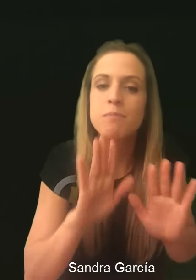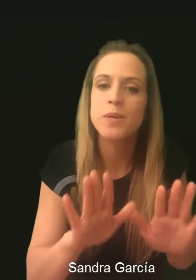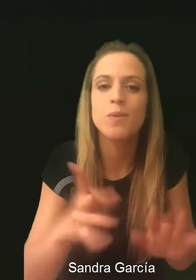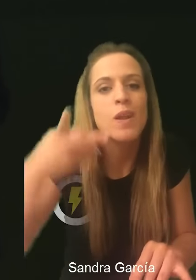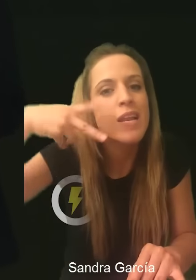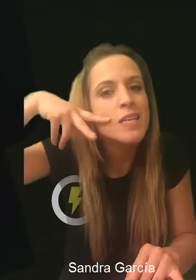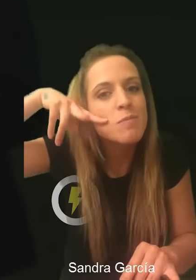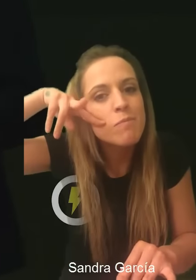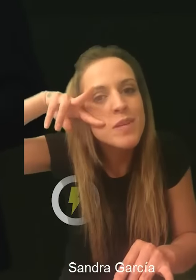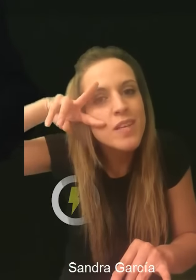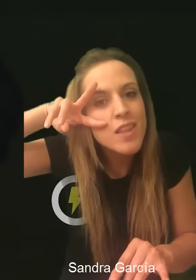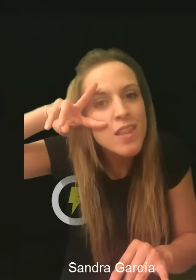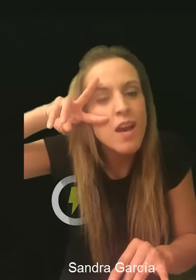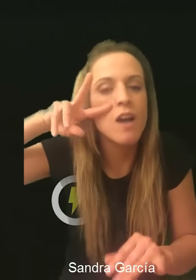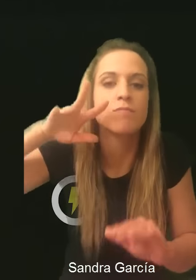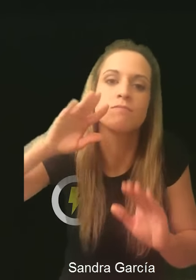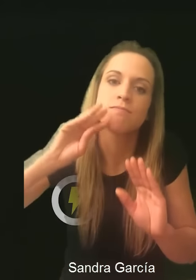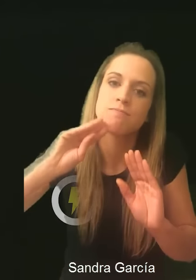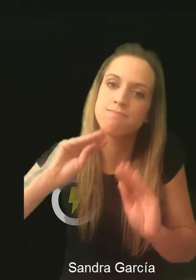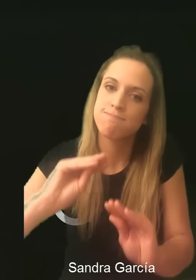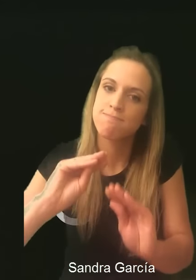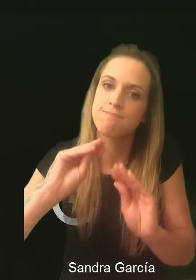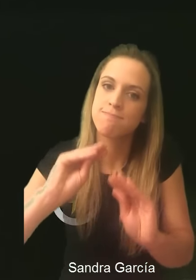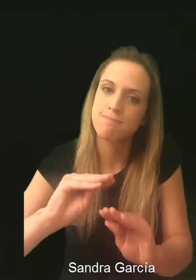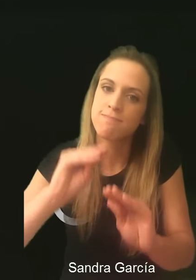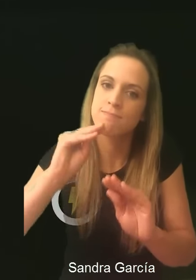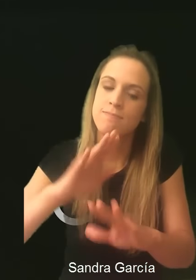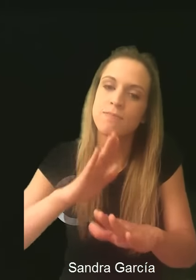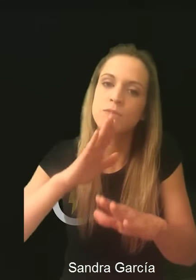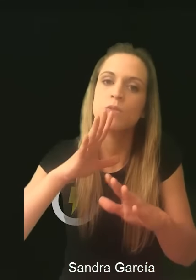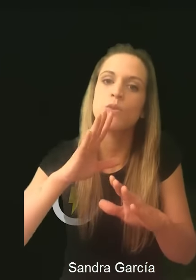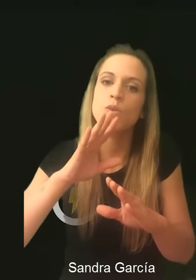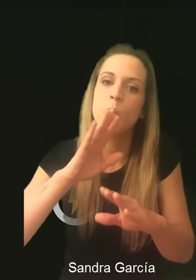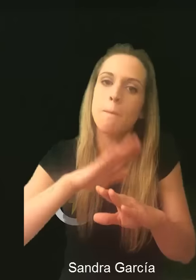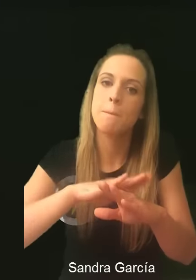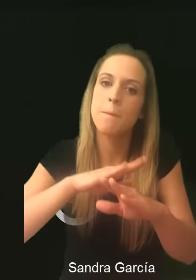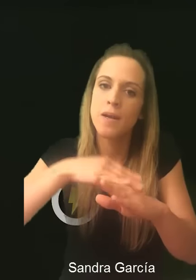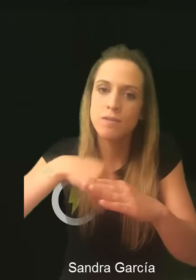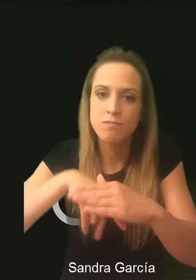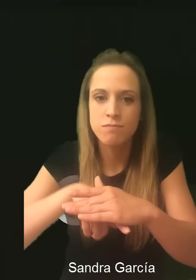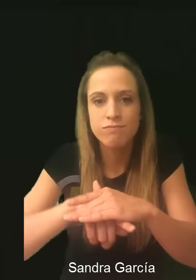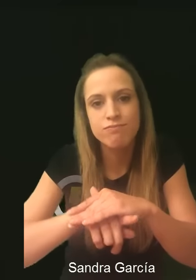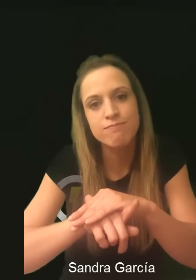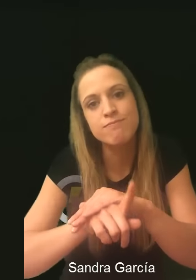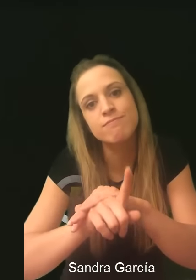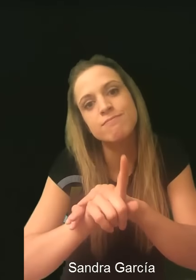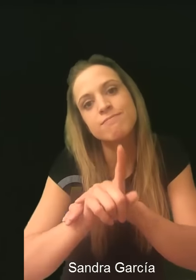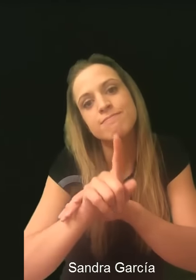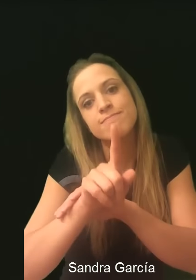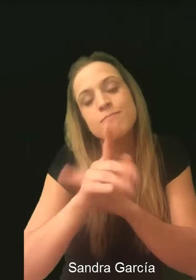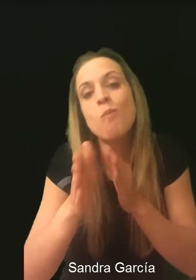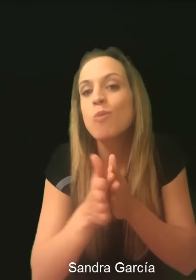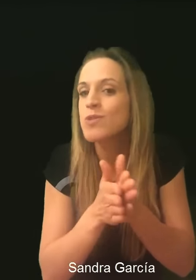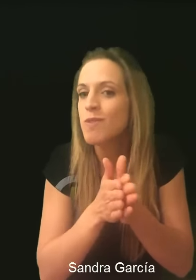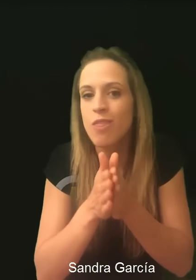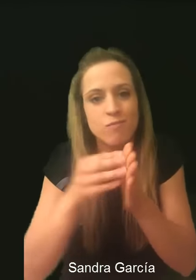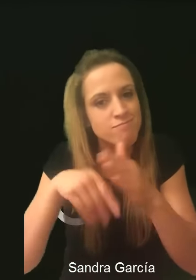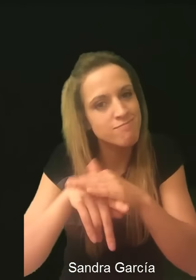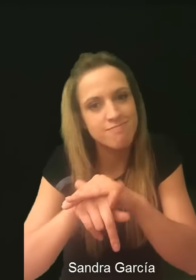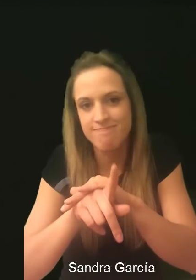esa experiencia que te genere te dará las suficientes motivaciones para